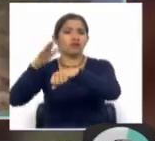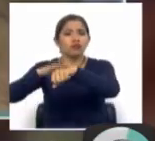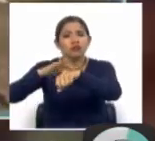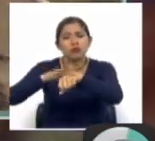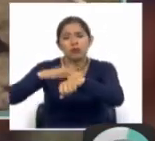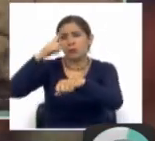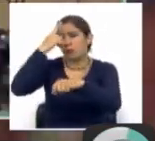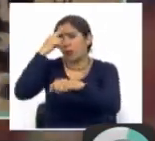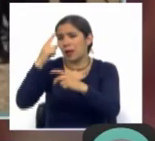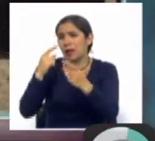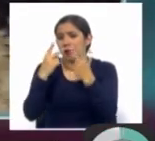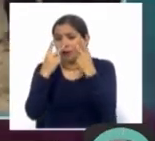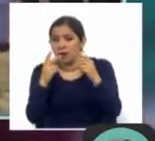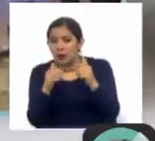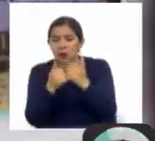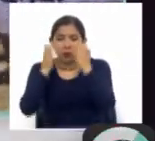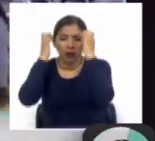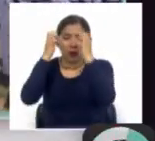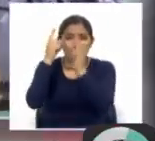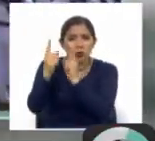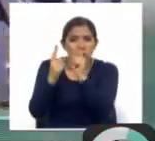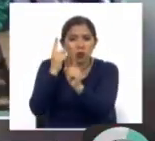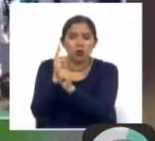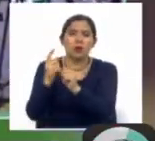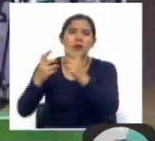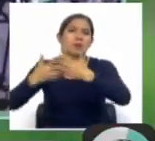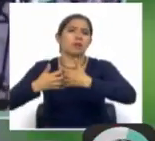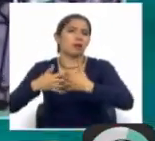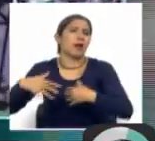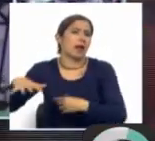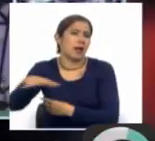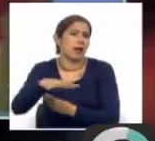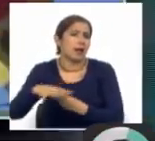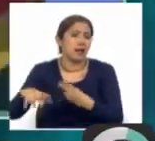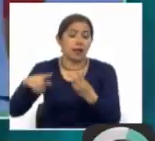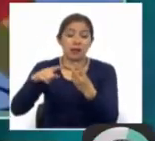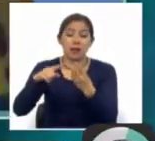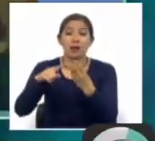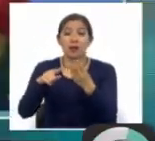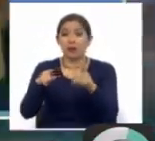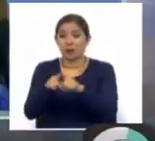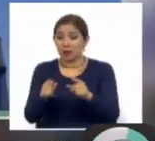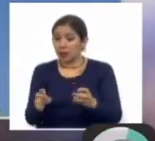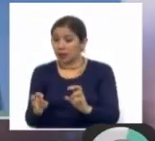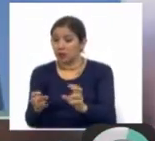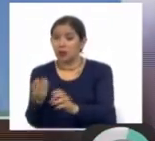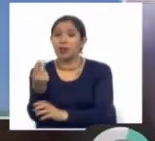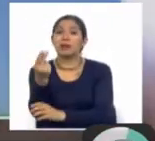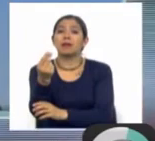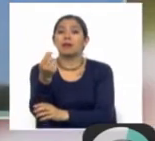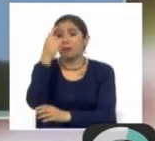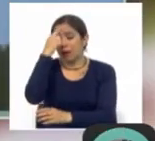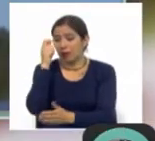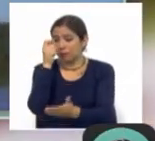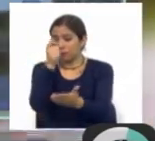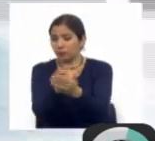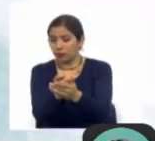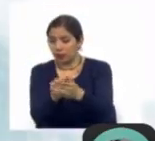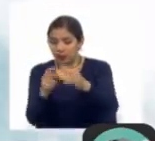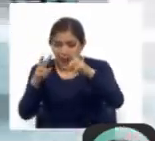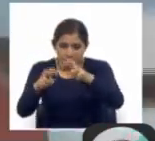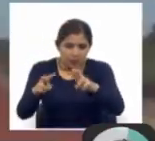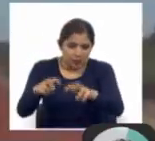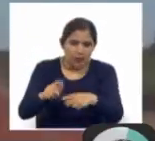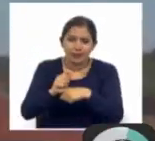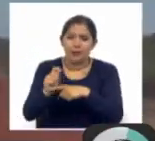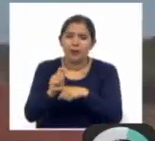determinar la ubicación idónea al parque industrial en inmediaciones del puerto y se gestionará el financiamiento para el estudio de diseño técnico.